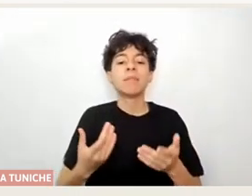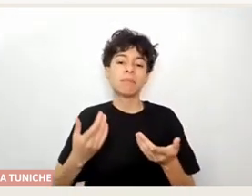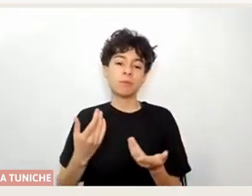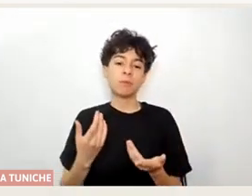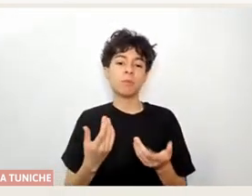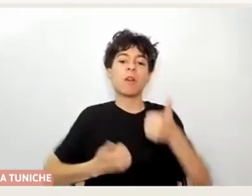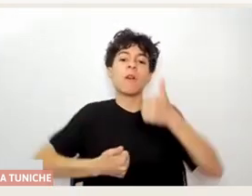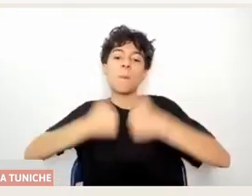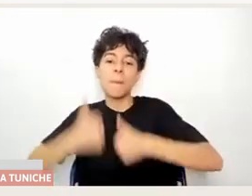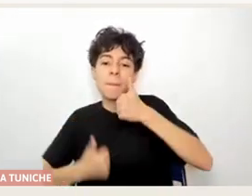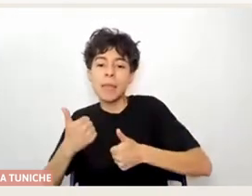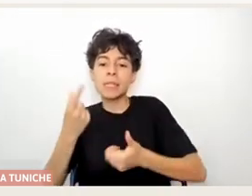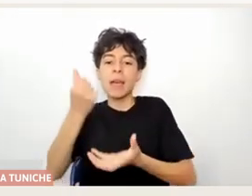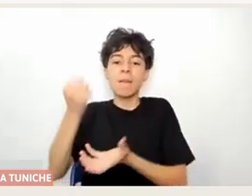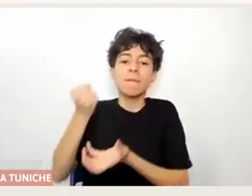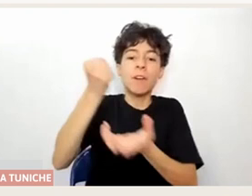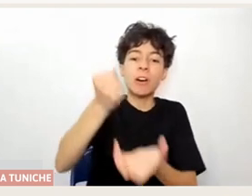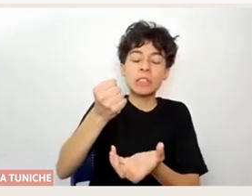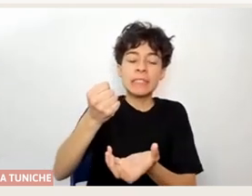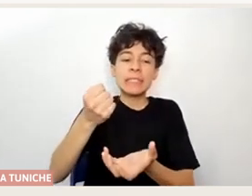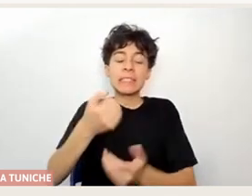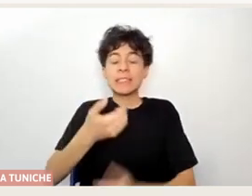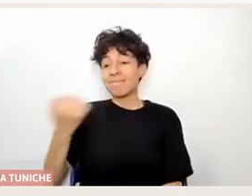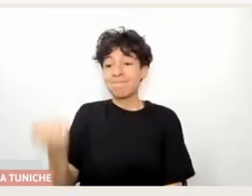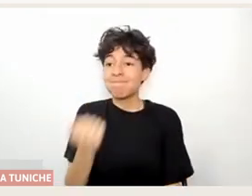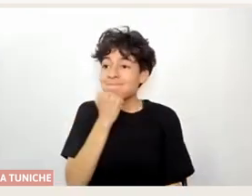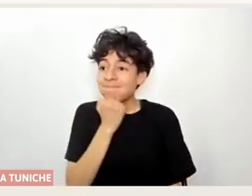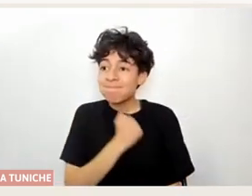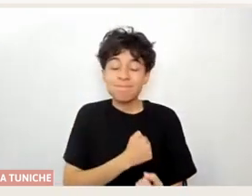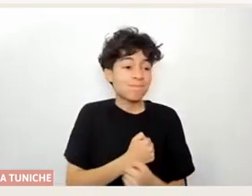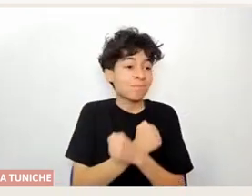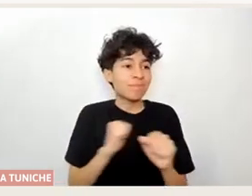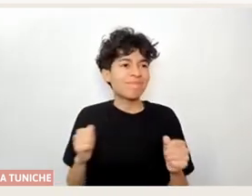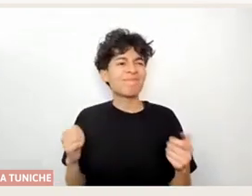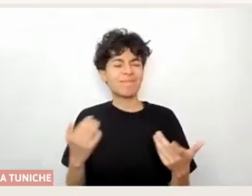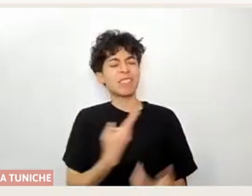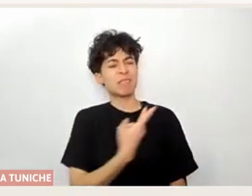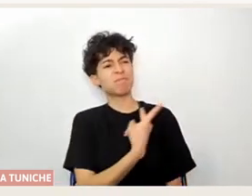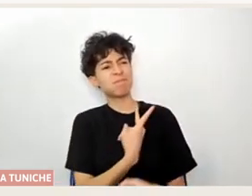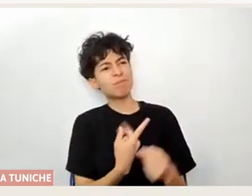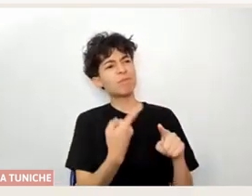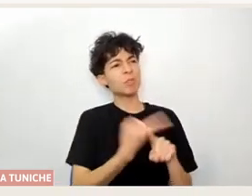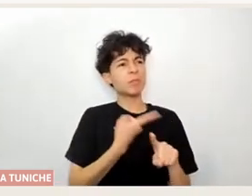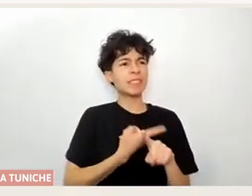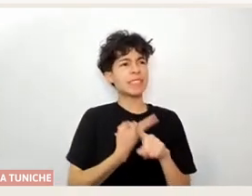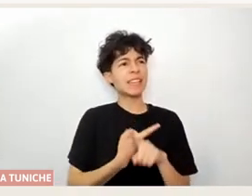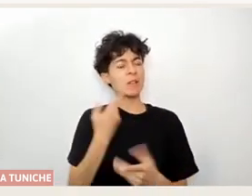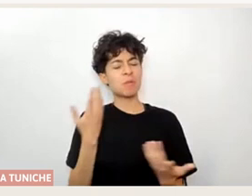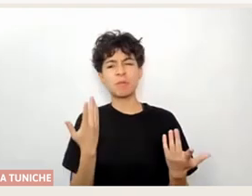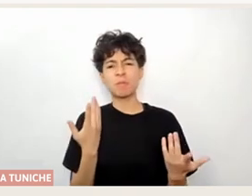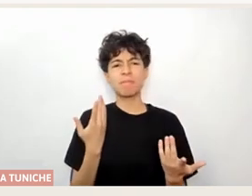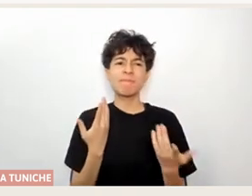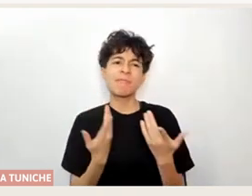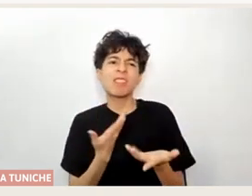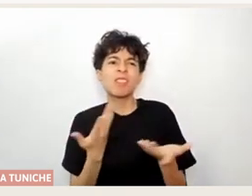segunda o tercera vez, y fue como una conversación de, ¿sabes qué?, quizás deberíamos hacer esto, sé, dar otra óptica y empezar como